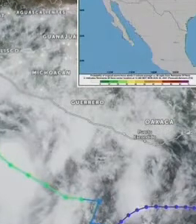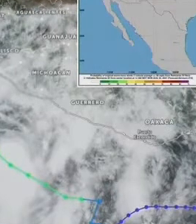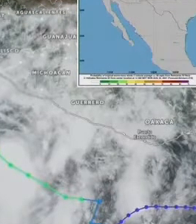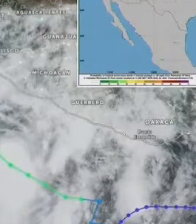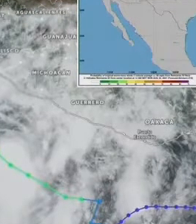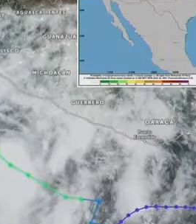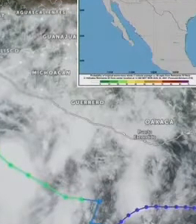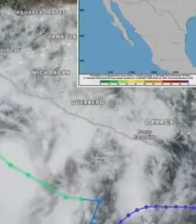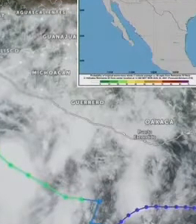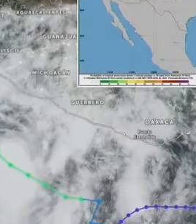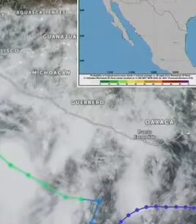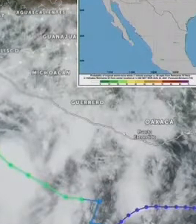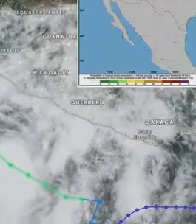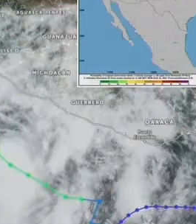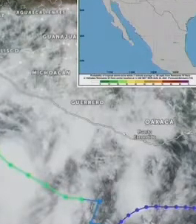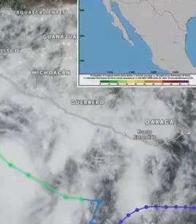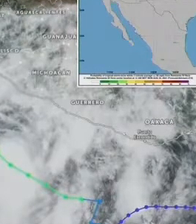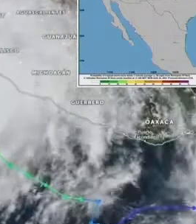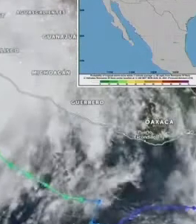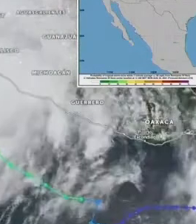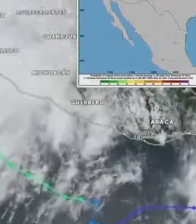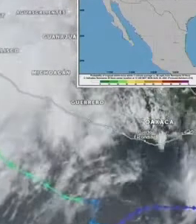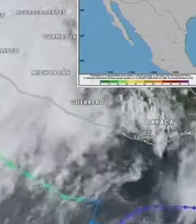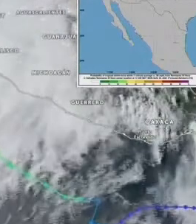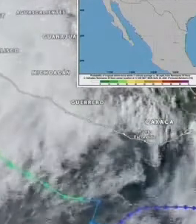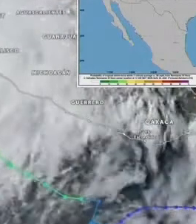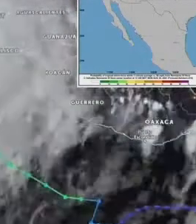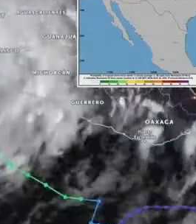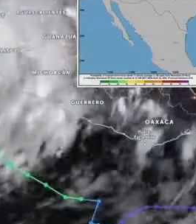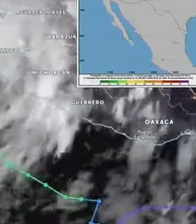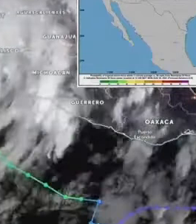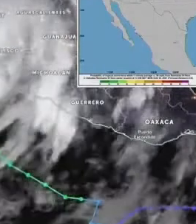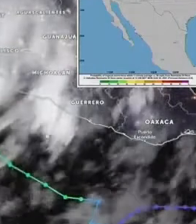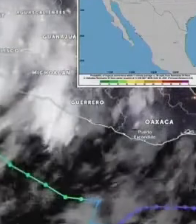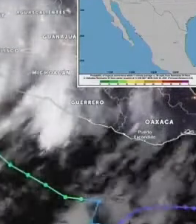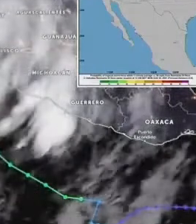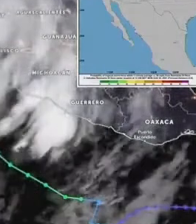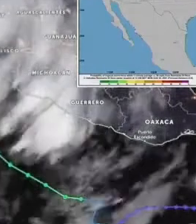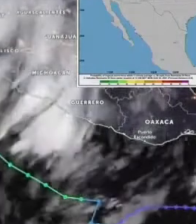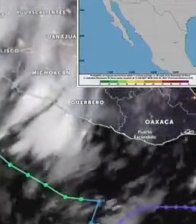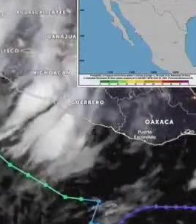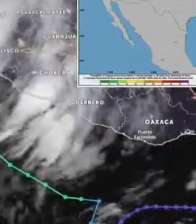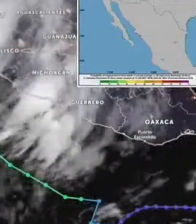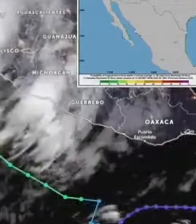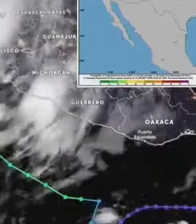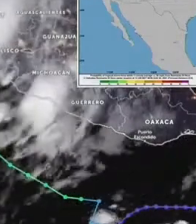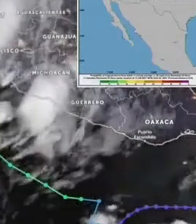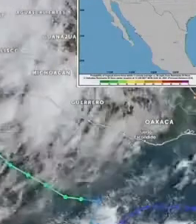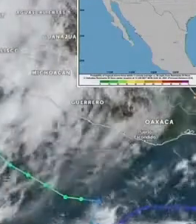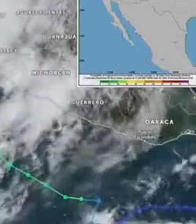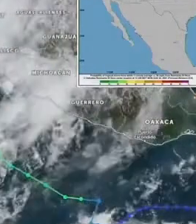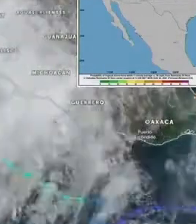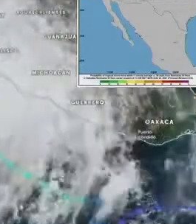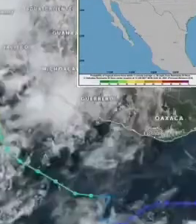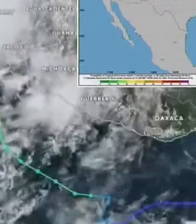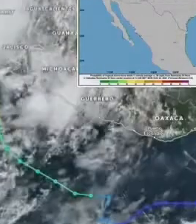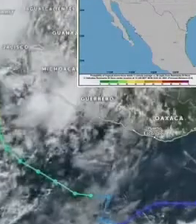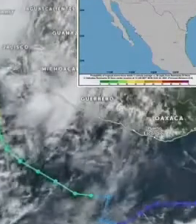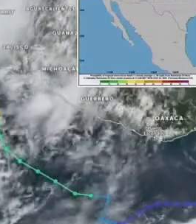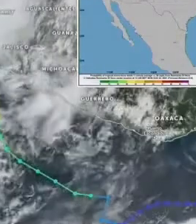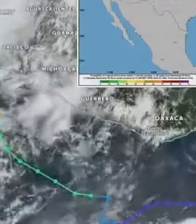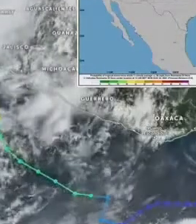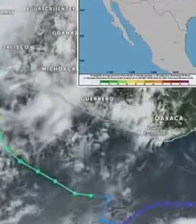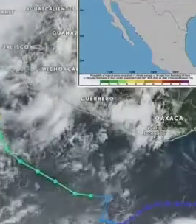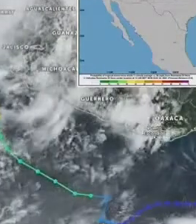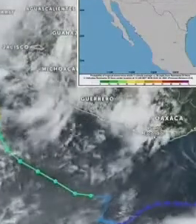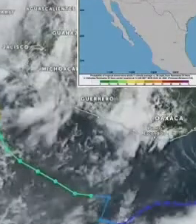de agosto a las cuatro de la mañana, esta tormenta tropical que dio inicio el 25 y